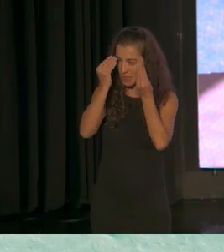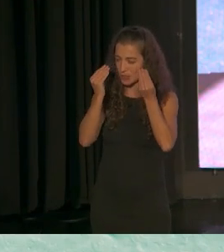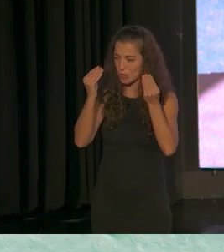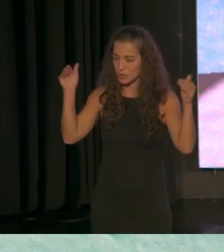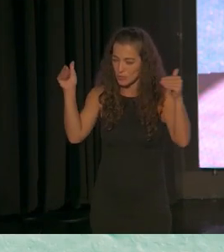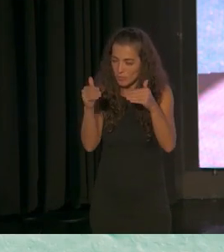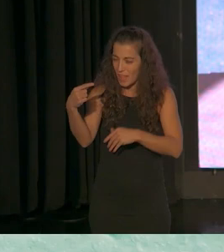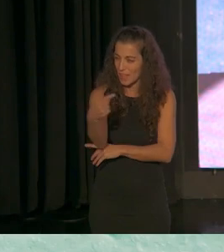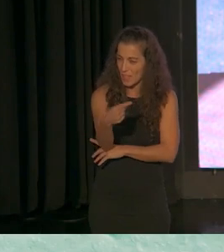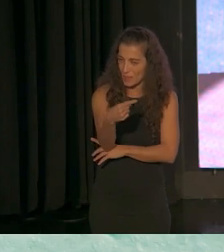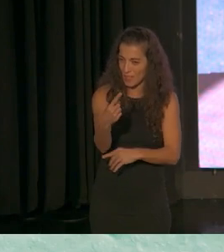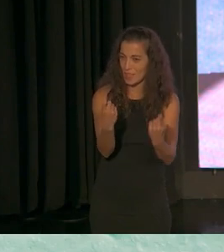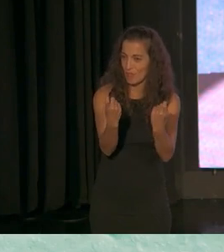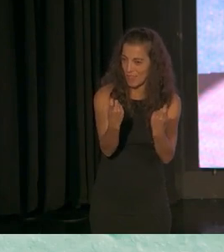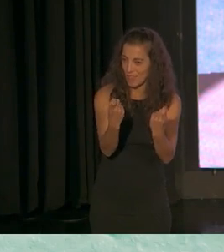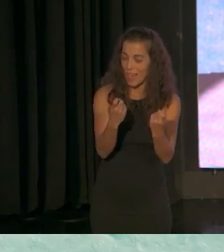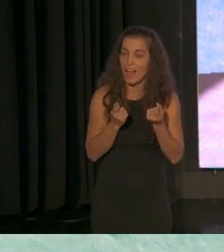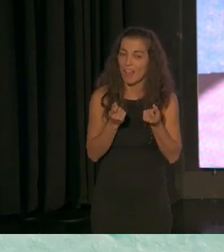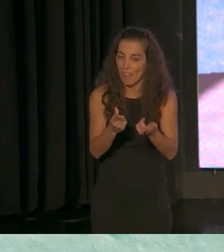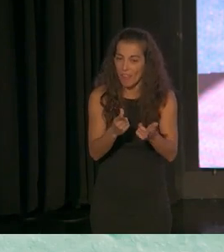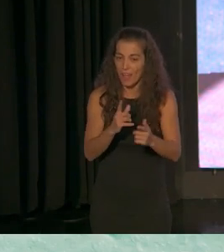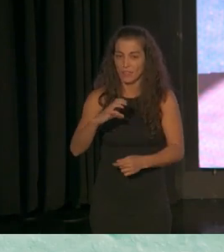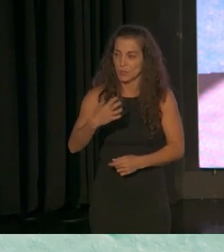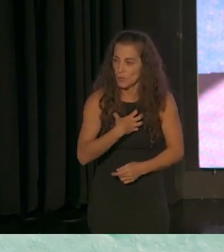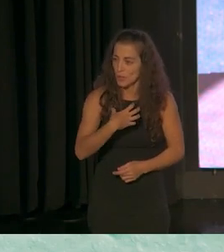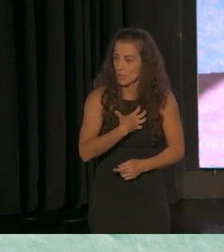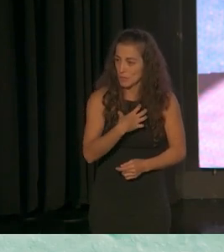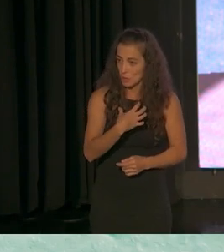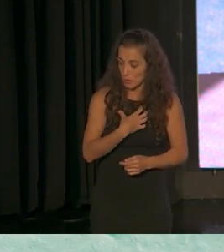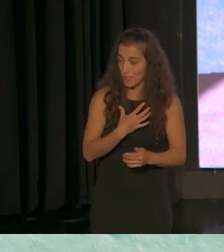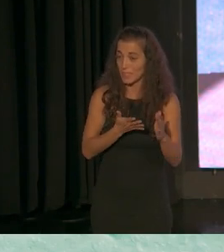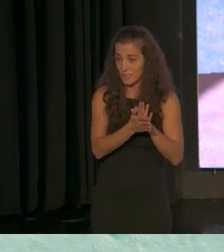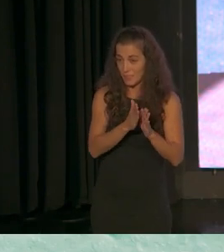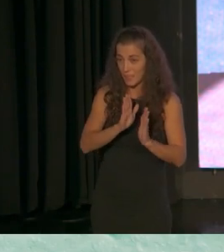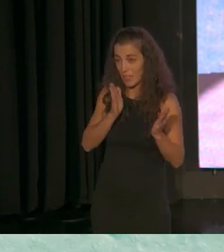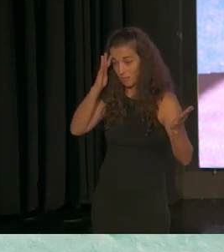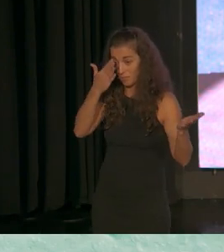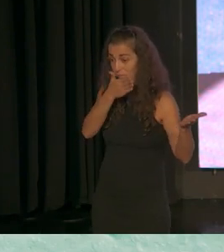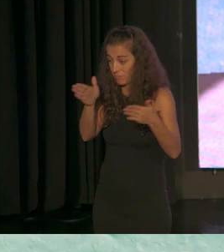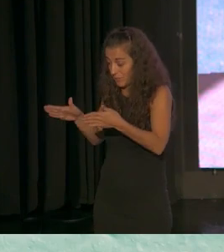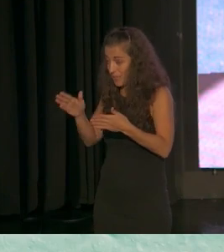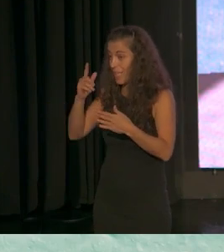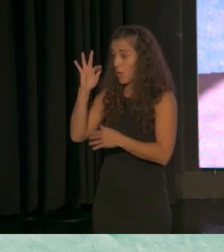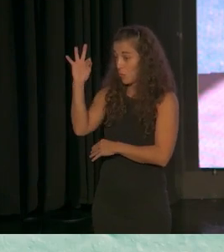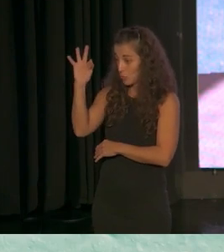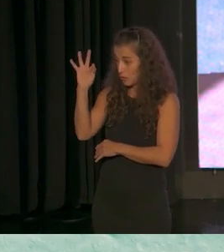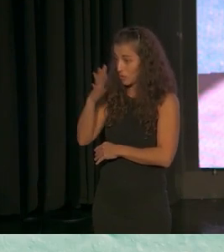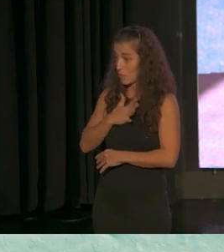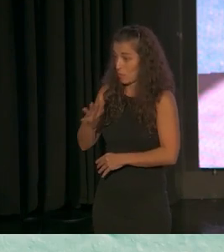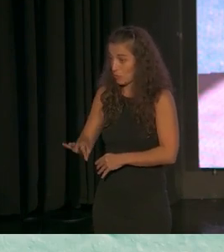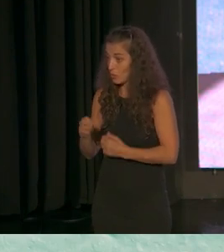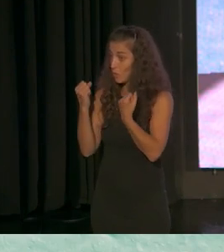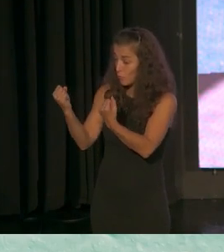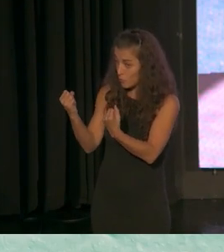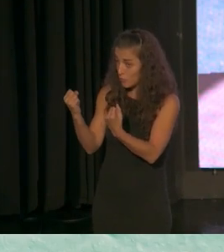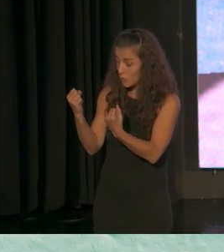enfatizan lo que no pueden hacer modelos centrados en las posibilidades y en las fortalezas lo que ponen lo que